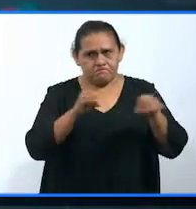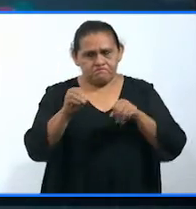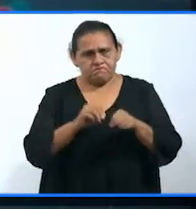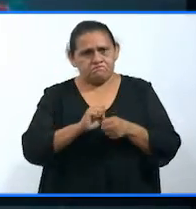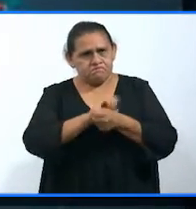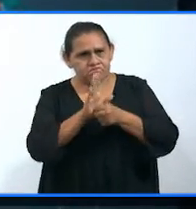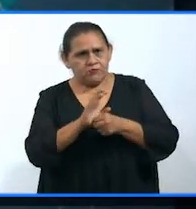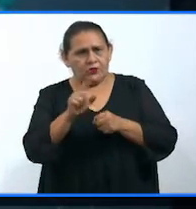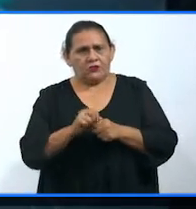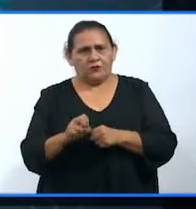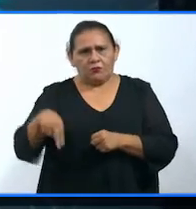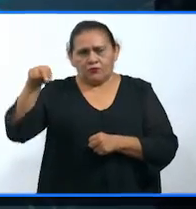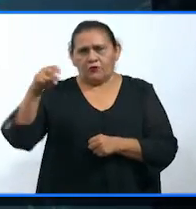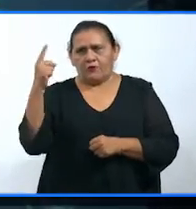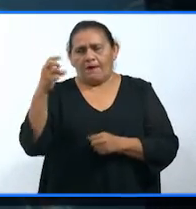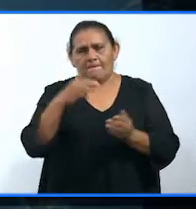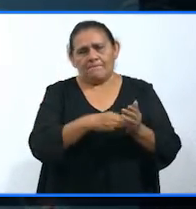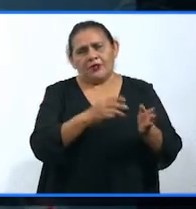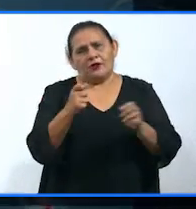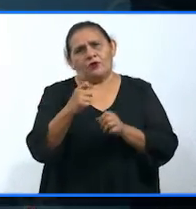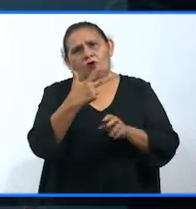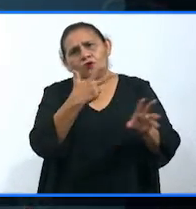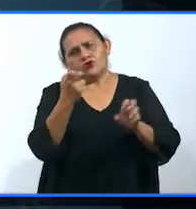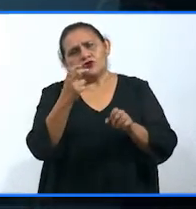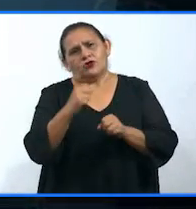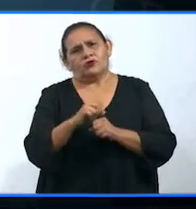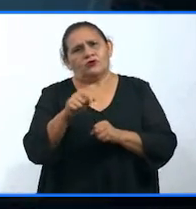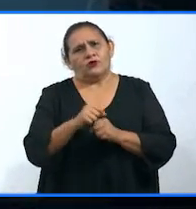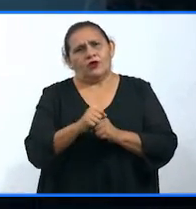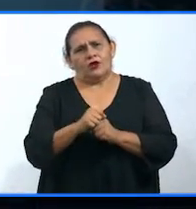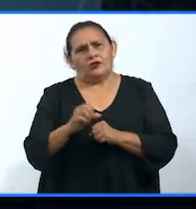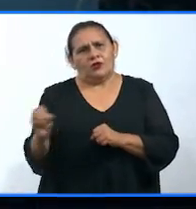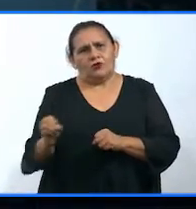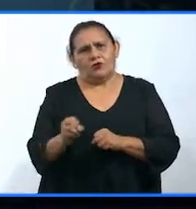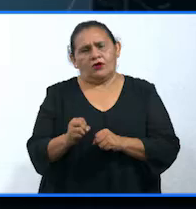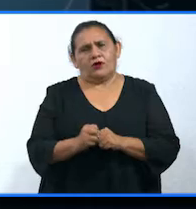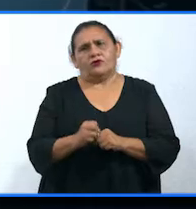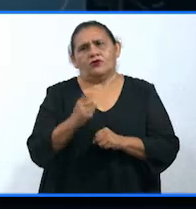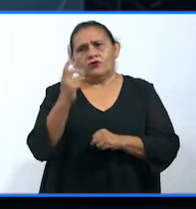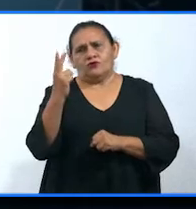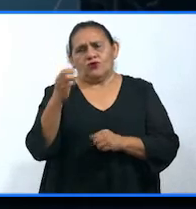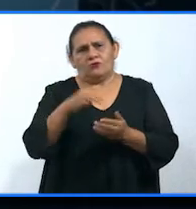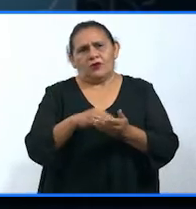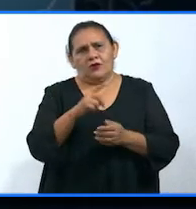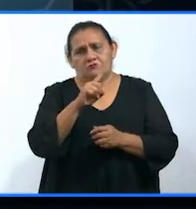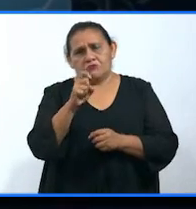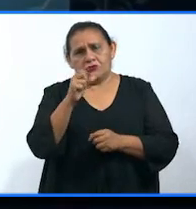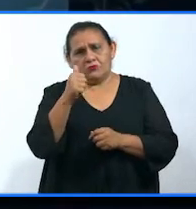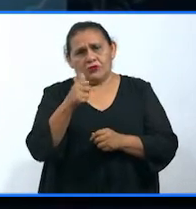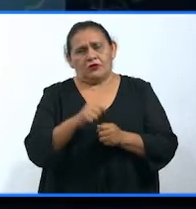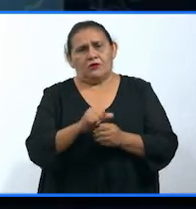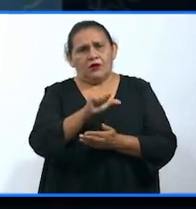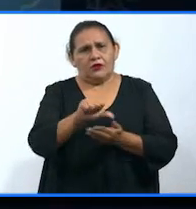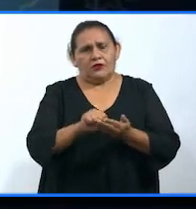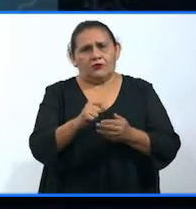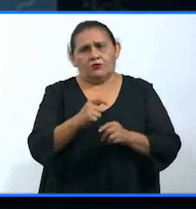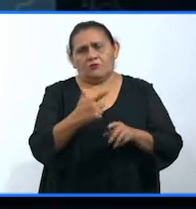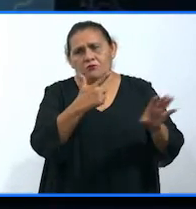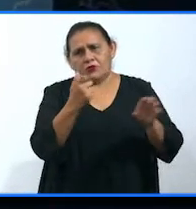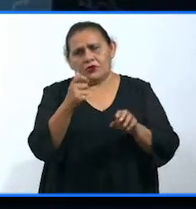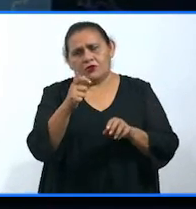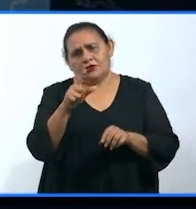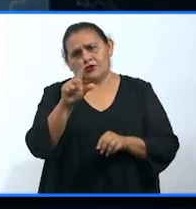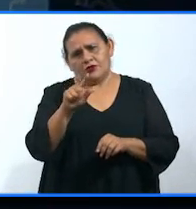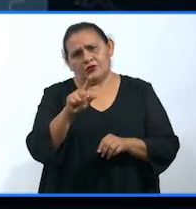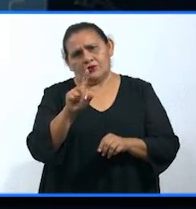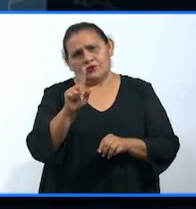viven en la zona norte, 1.891, en la zona oriente, 2.106, en la zona centro, 770, en la